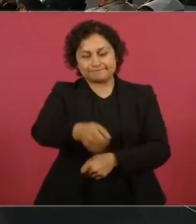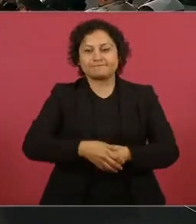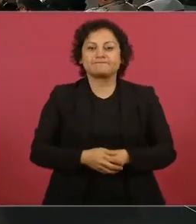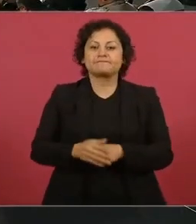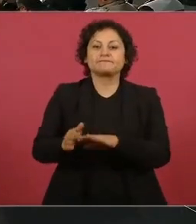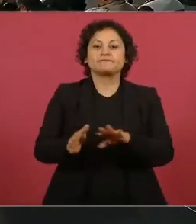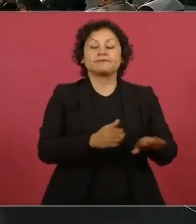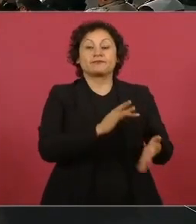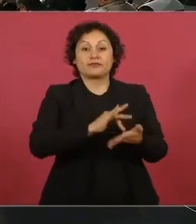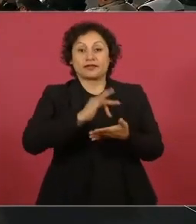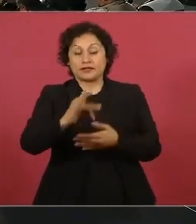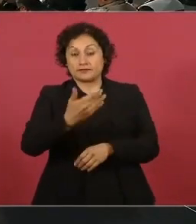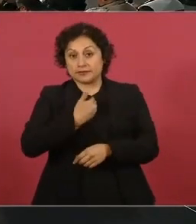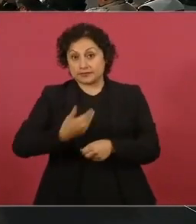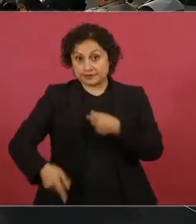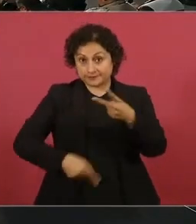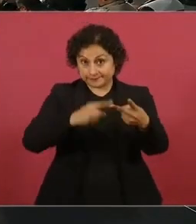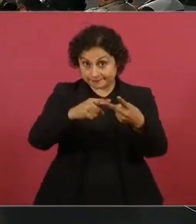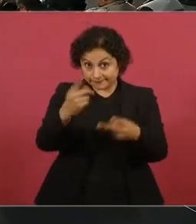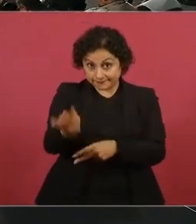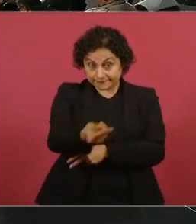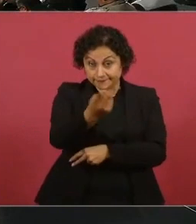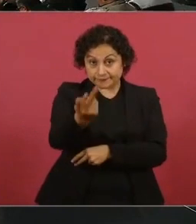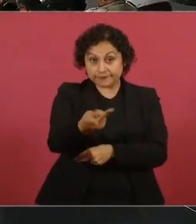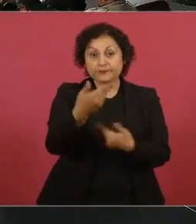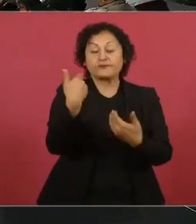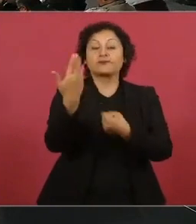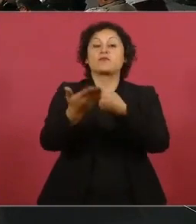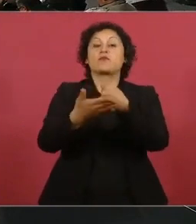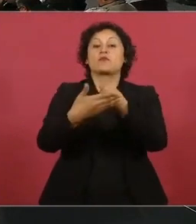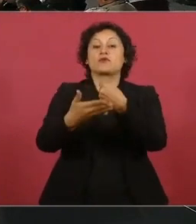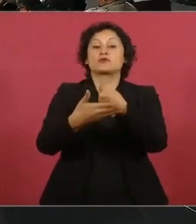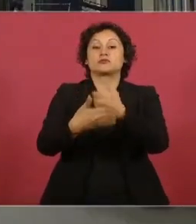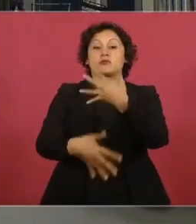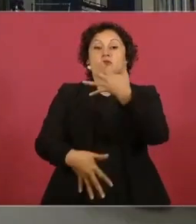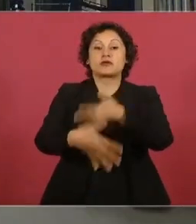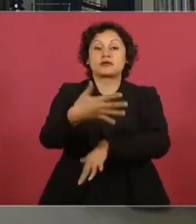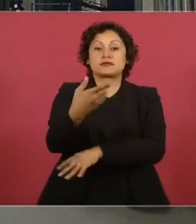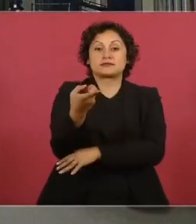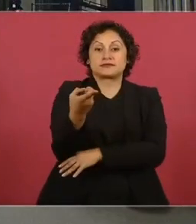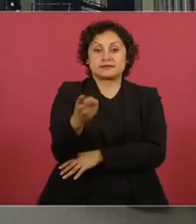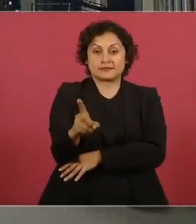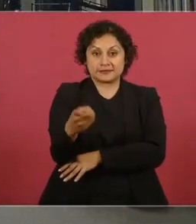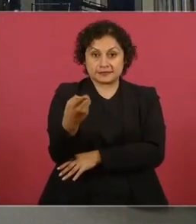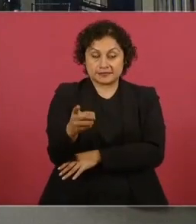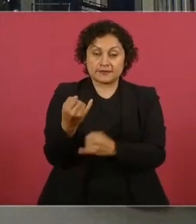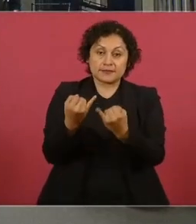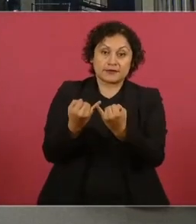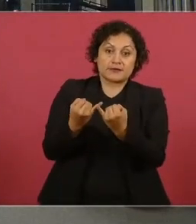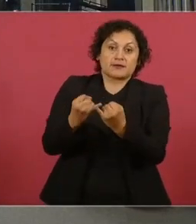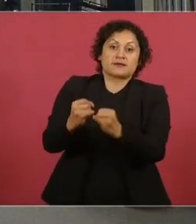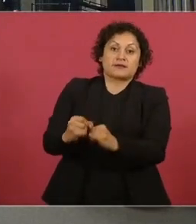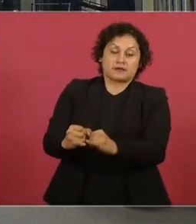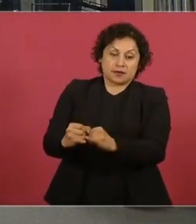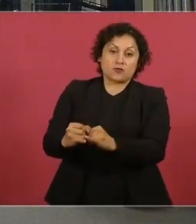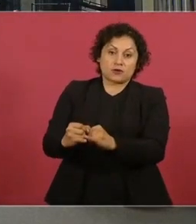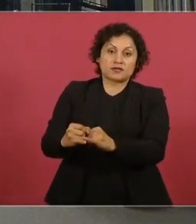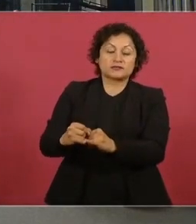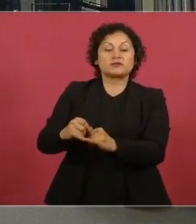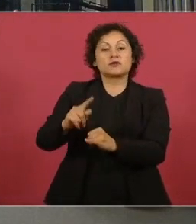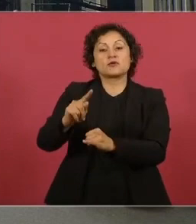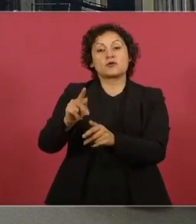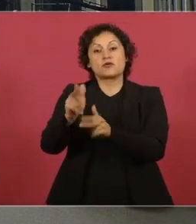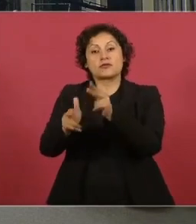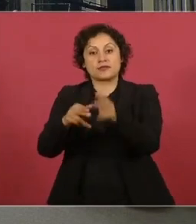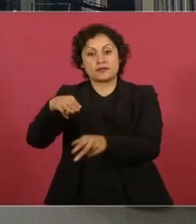en una segunda pregunta ahora con la inauguración el próximo 15 de diciembre del Tren Maya ya tiene establecida la ruta es decir